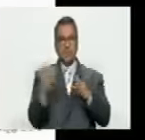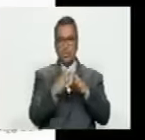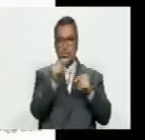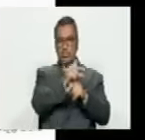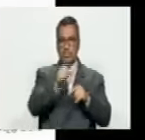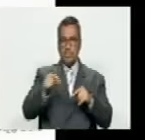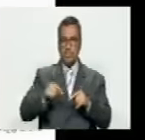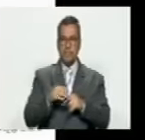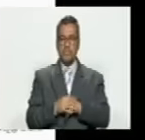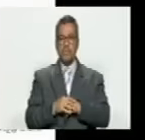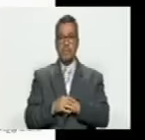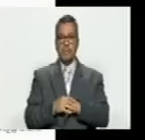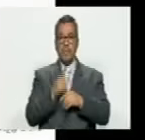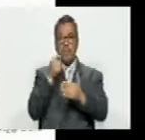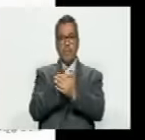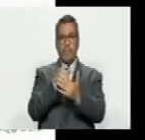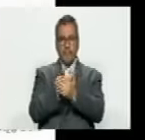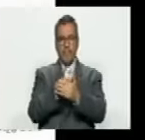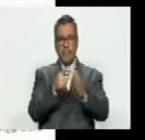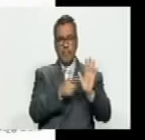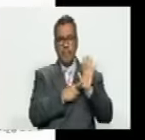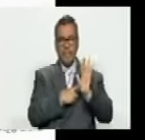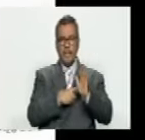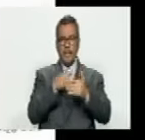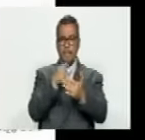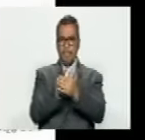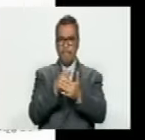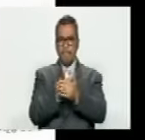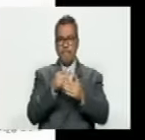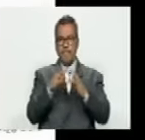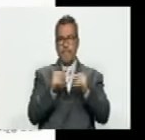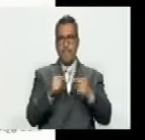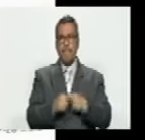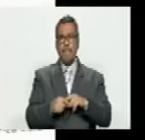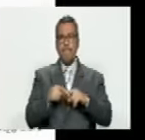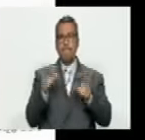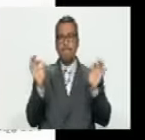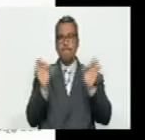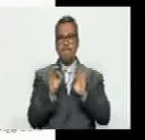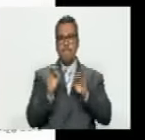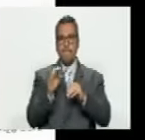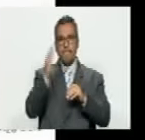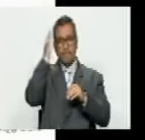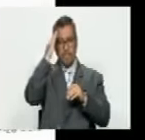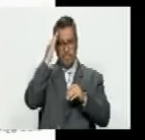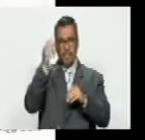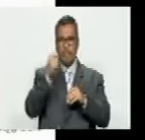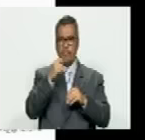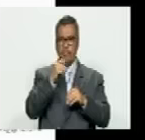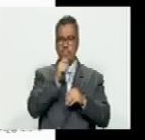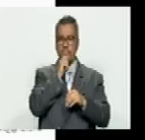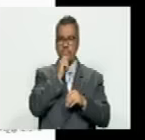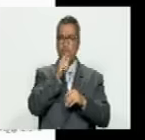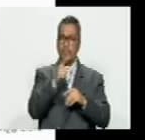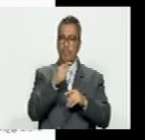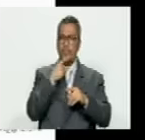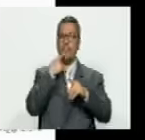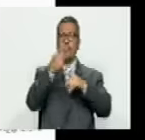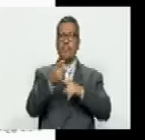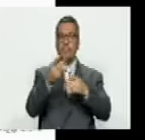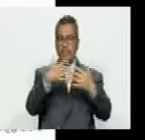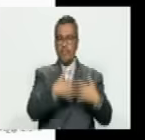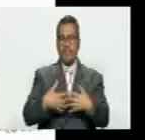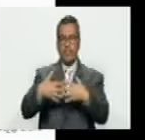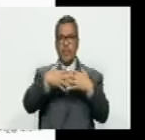los que pagaron esa página son anónimos dice contribuyentes anónimos no sabemos quién es y luego dice que está en Estados